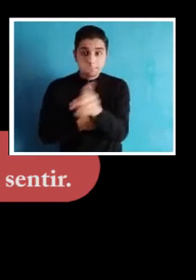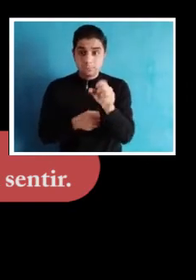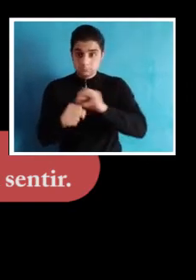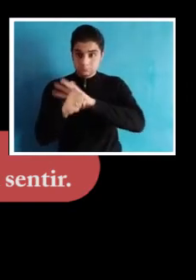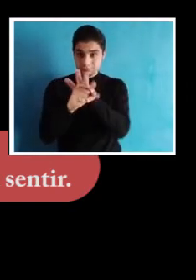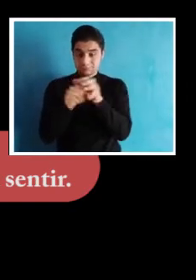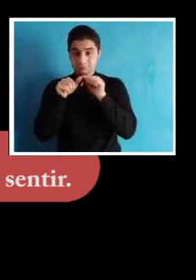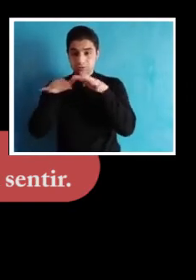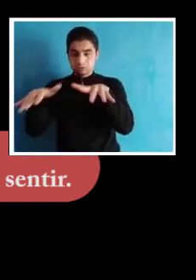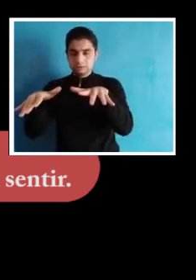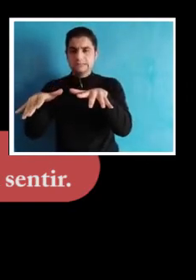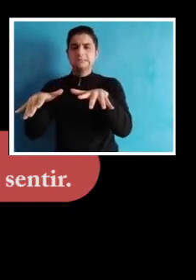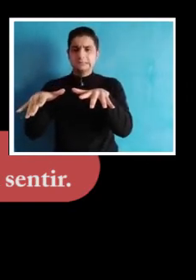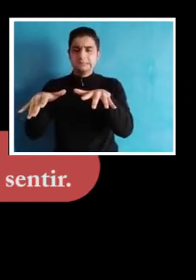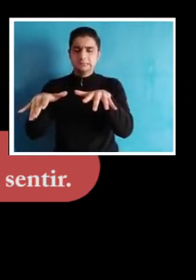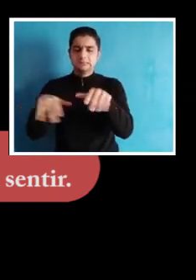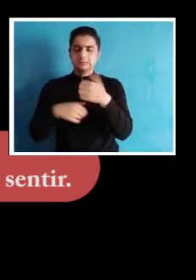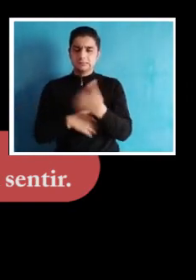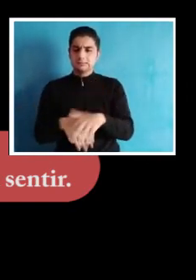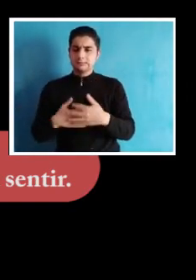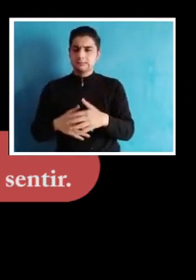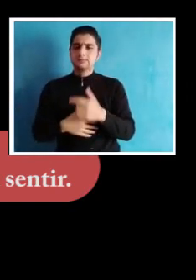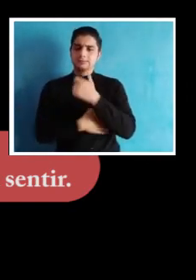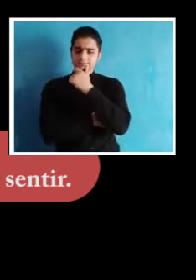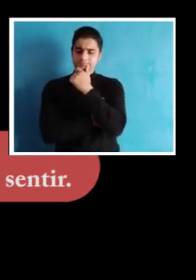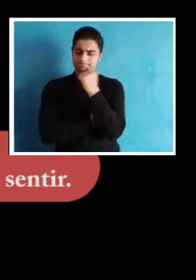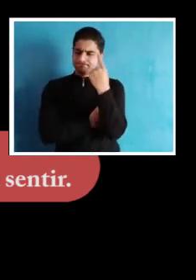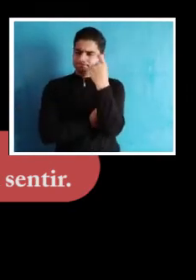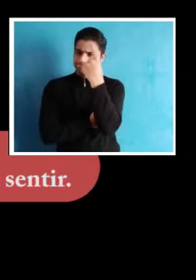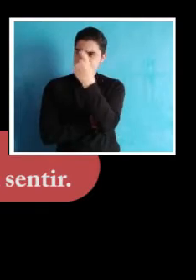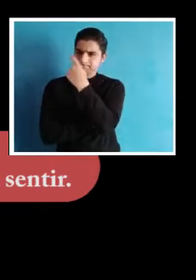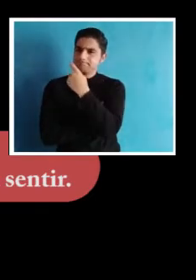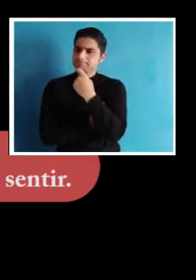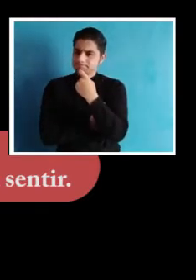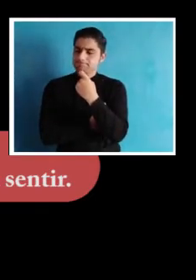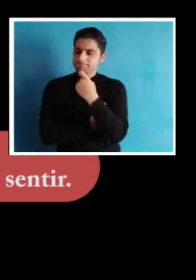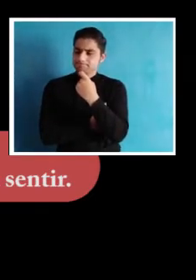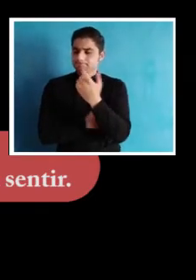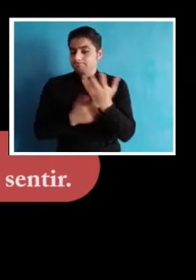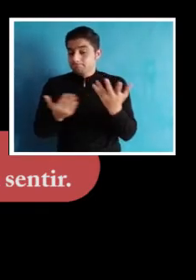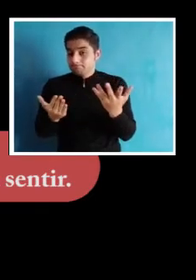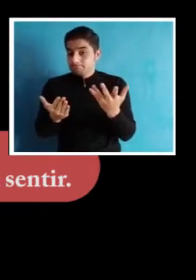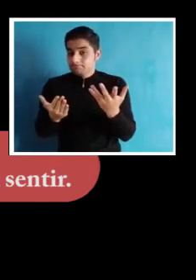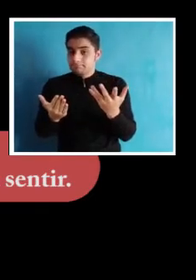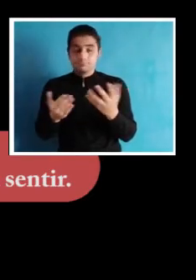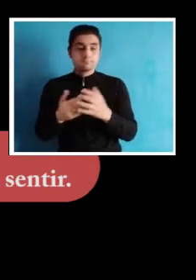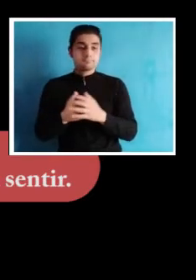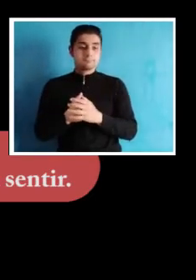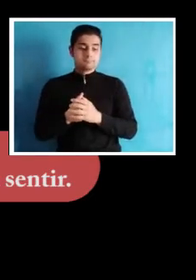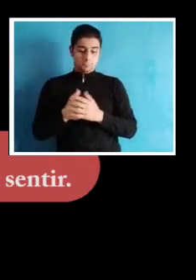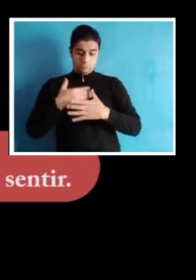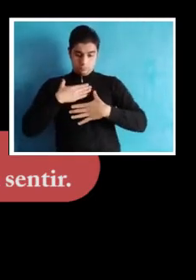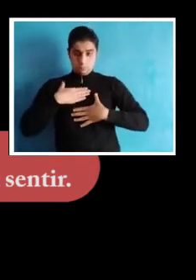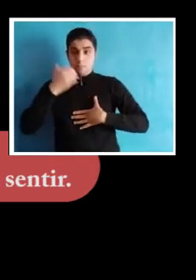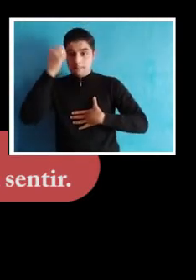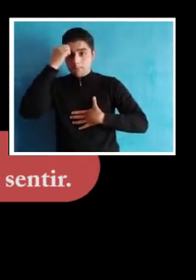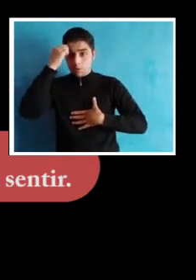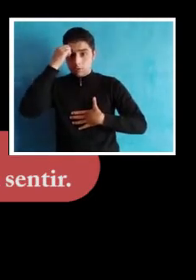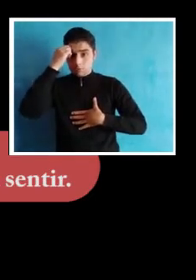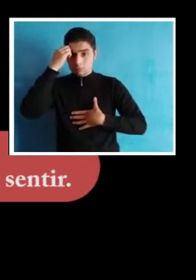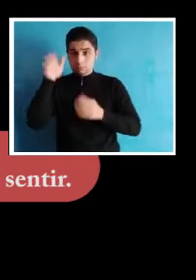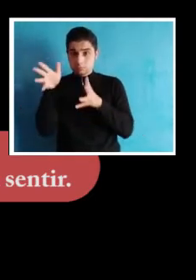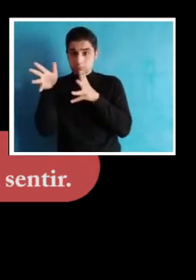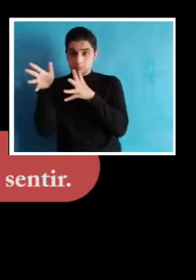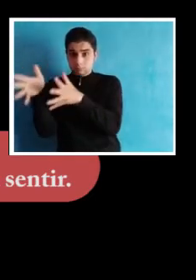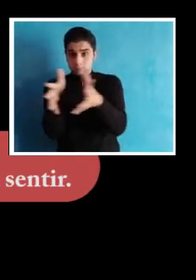fundamental durante este tiempo me llevó a reflexionar sobre si realmente el único